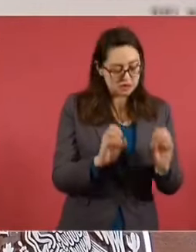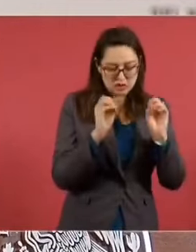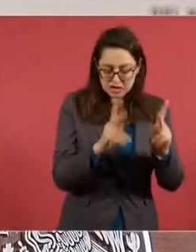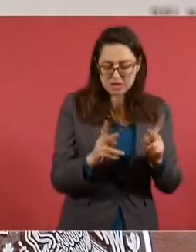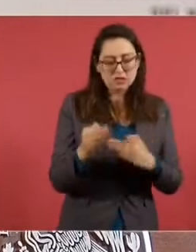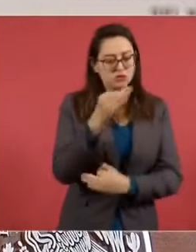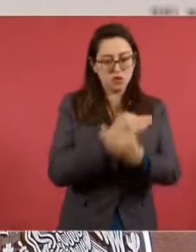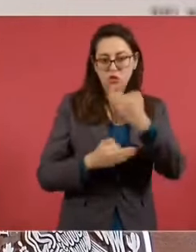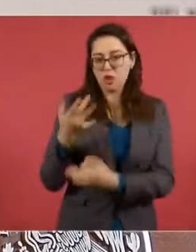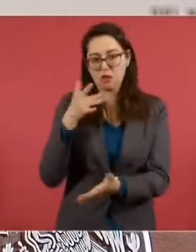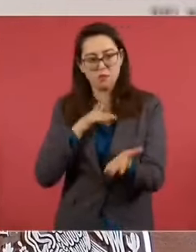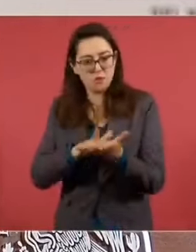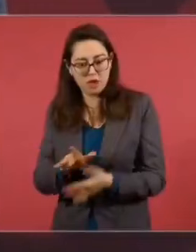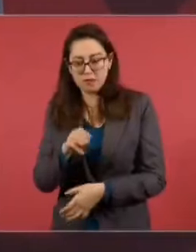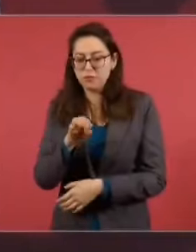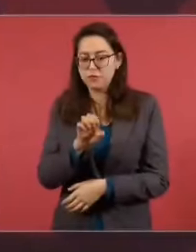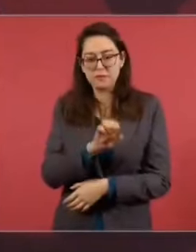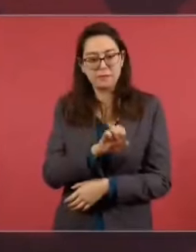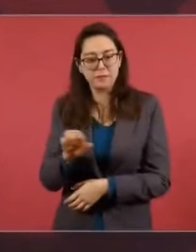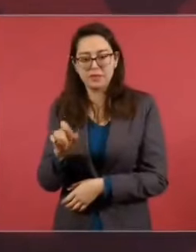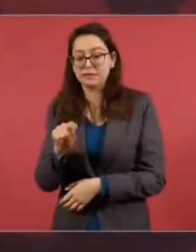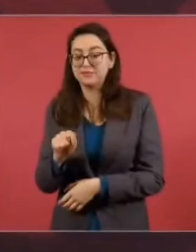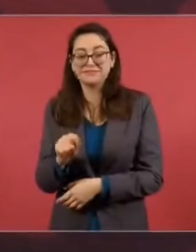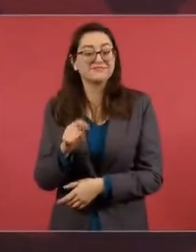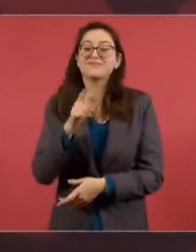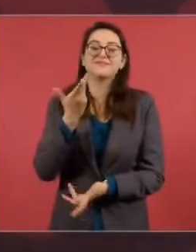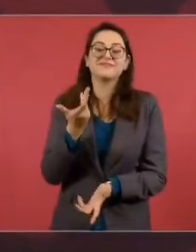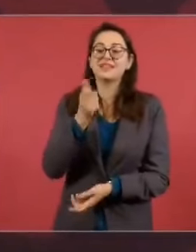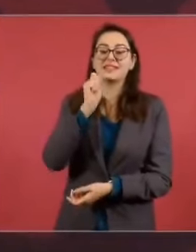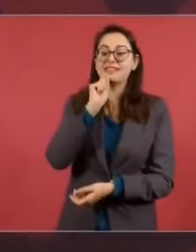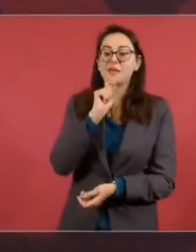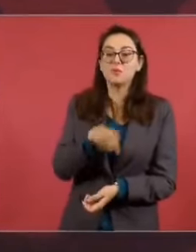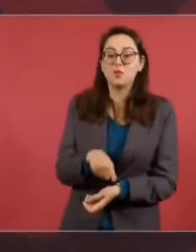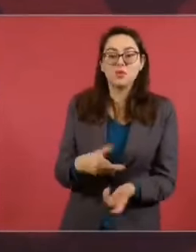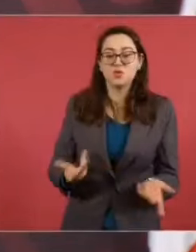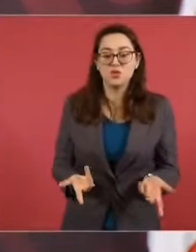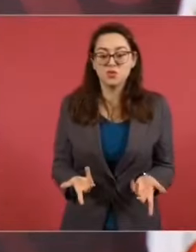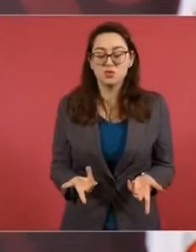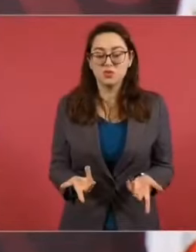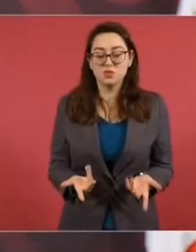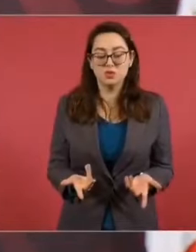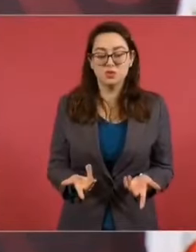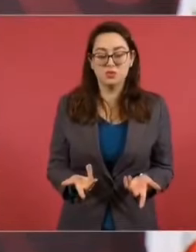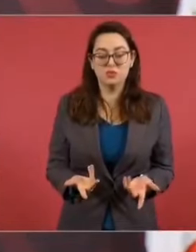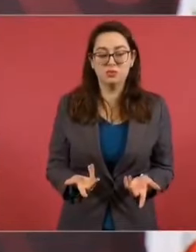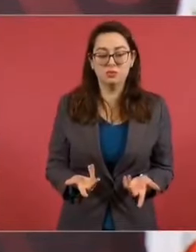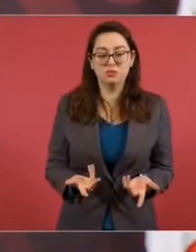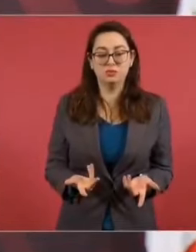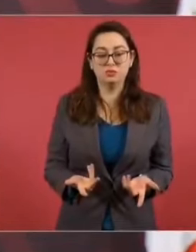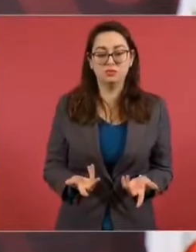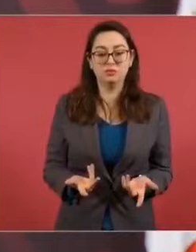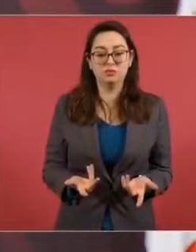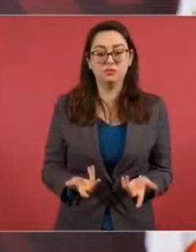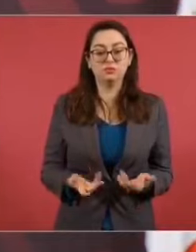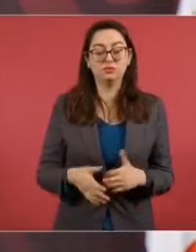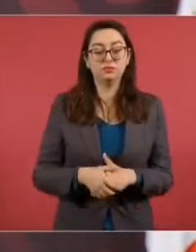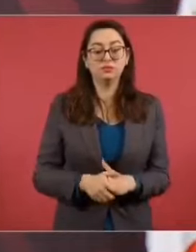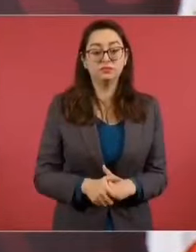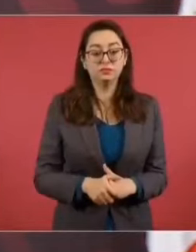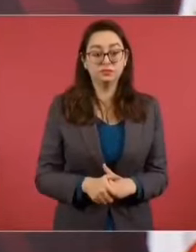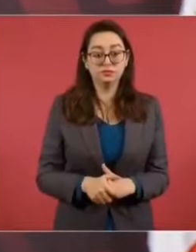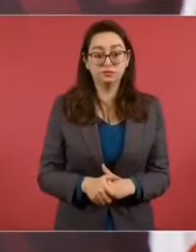y no, pues empiezan